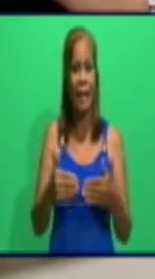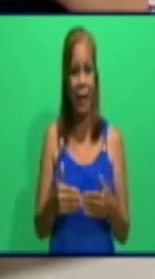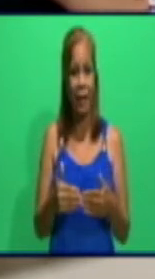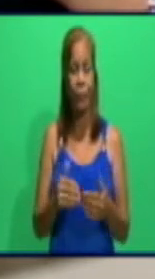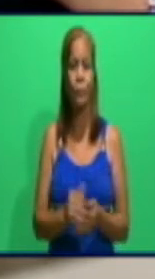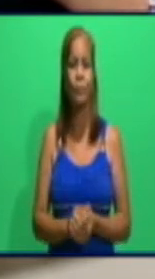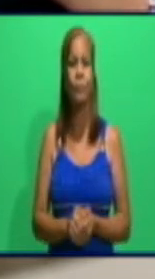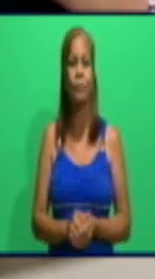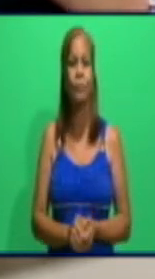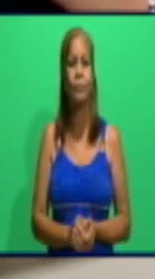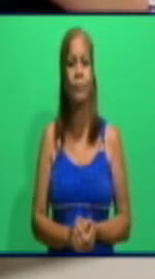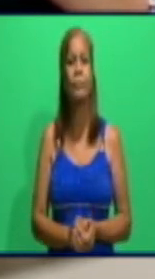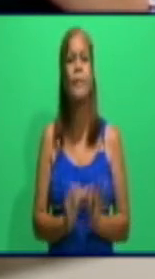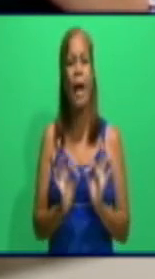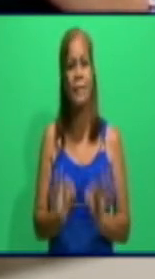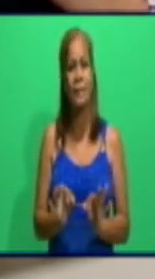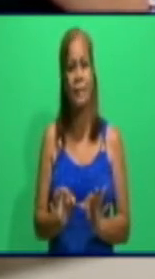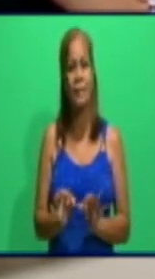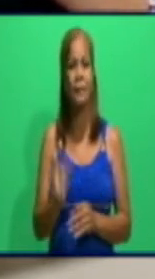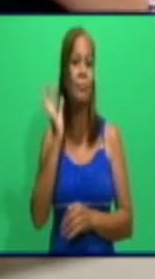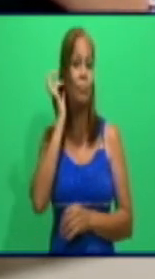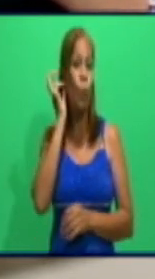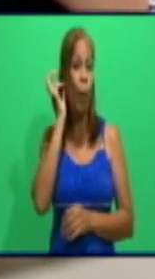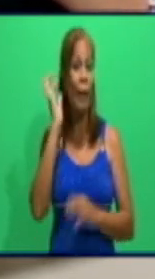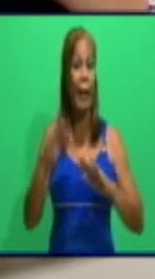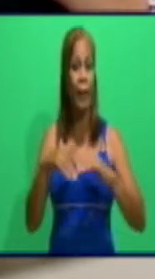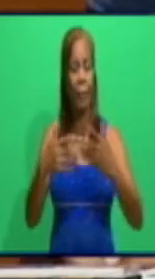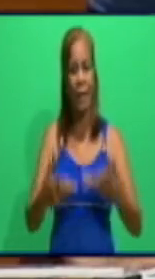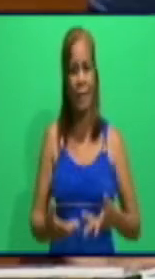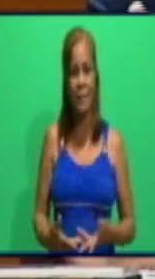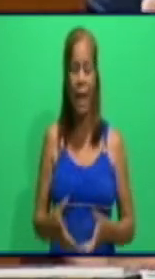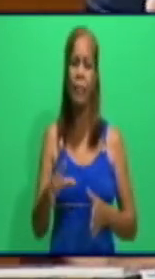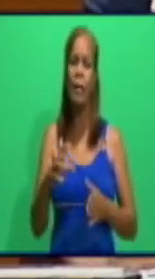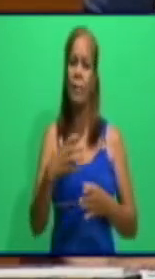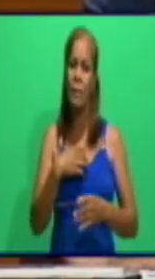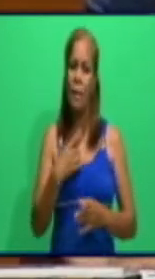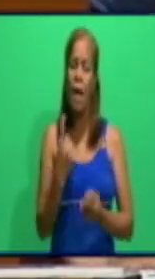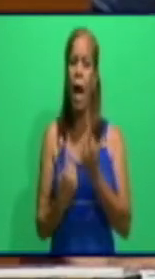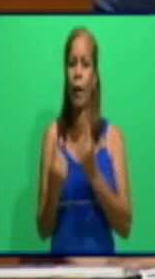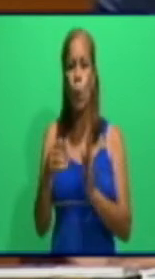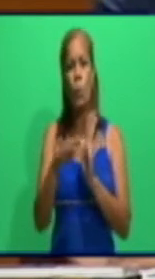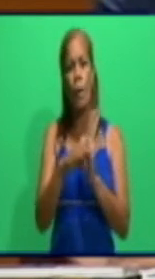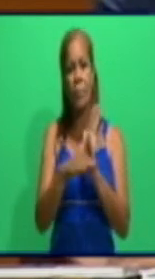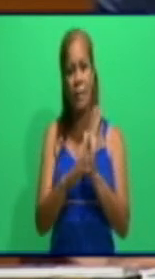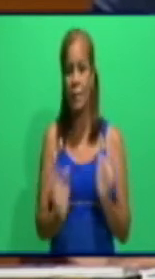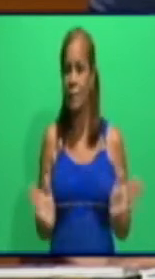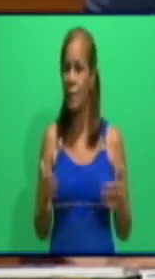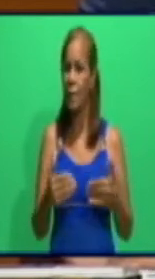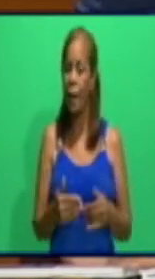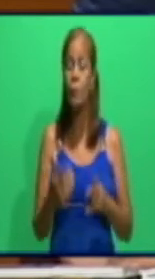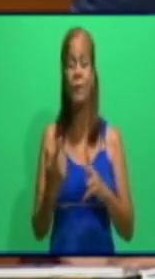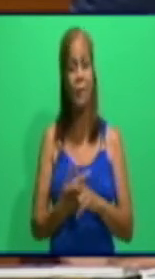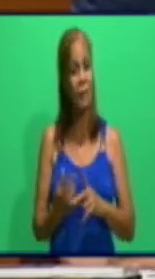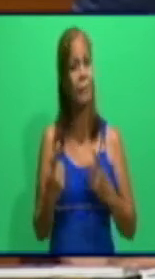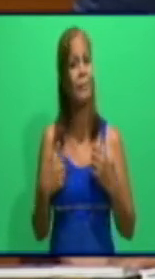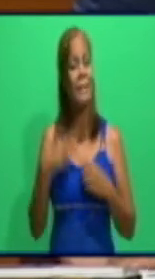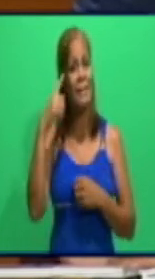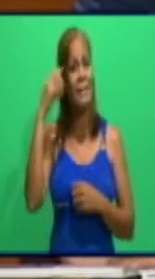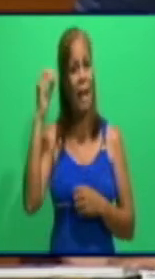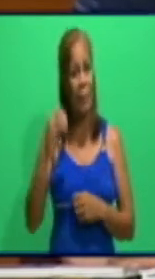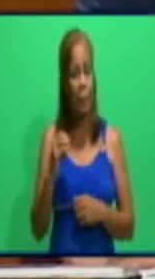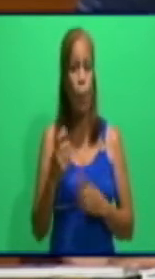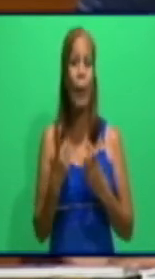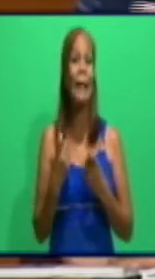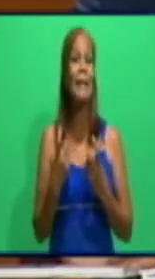la maternidad está con sus restricciones y es necesario, hay que hacerlo precisamente por la